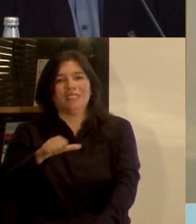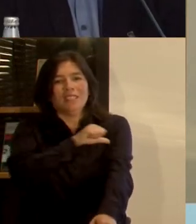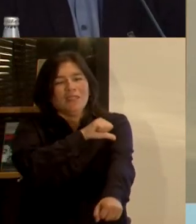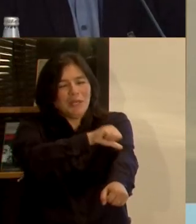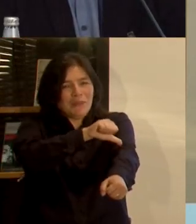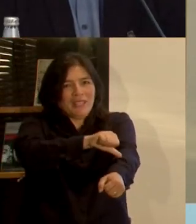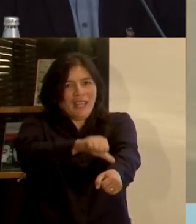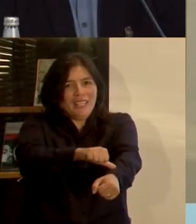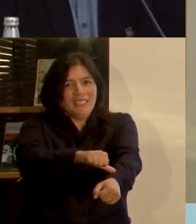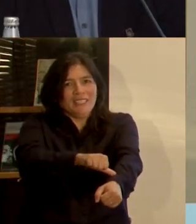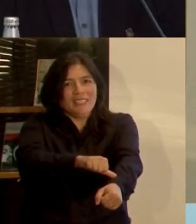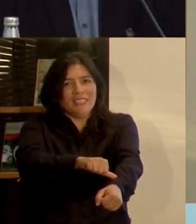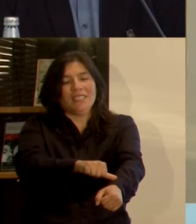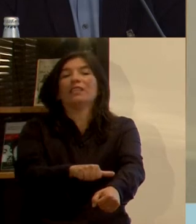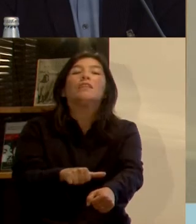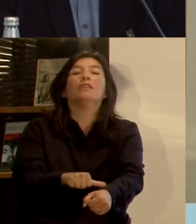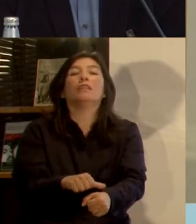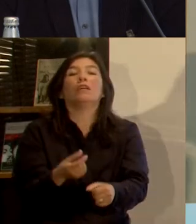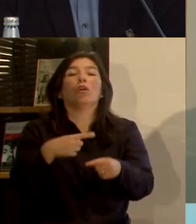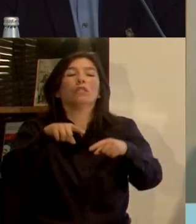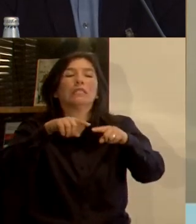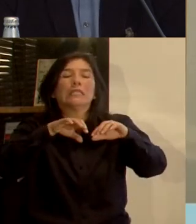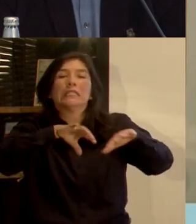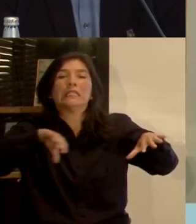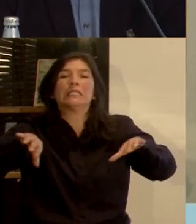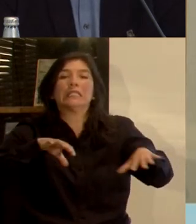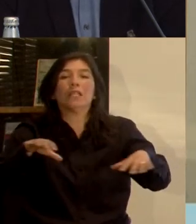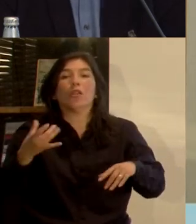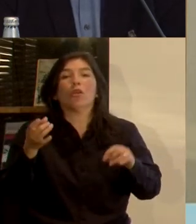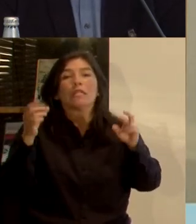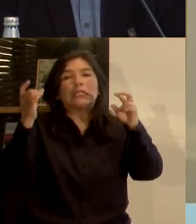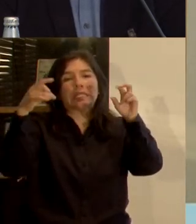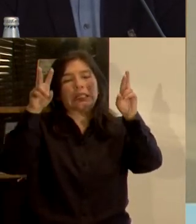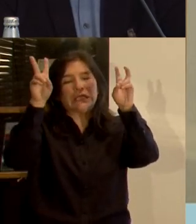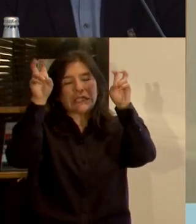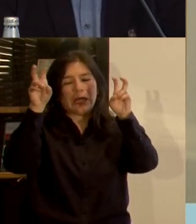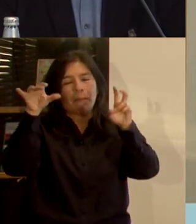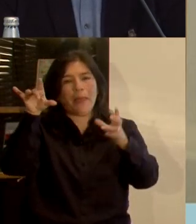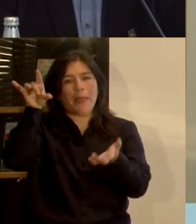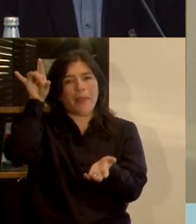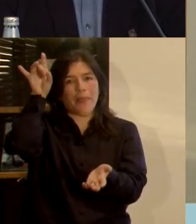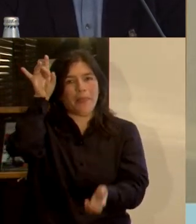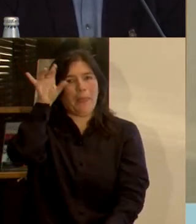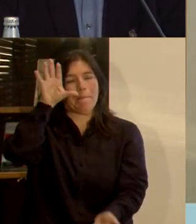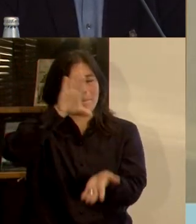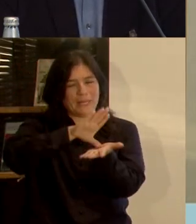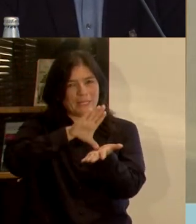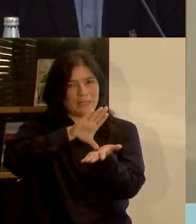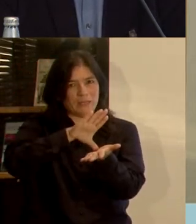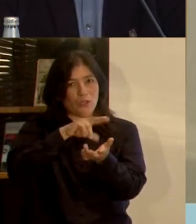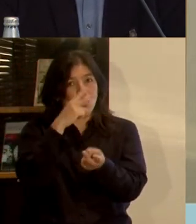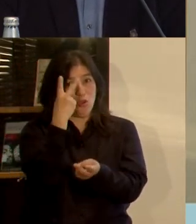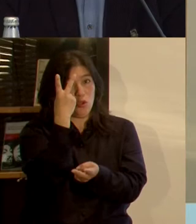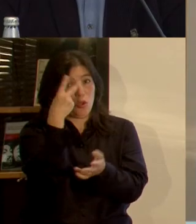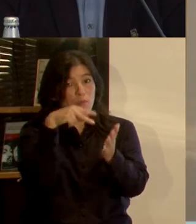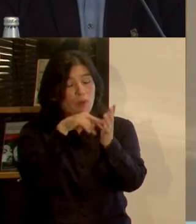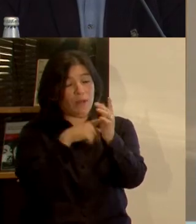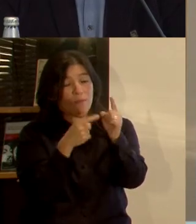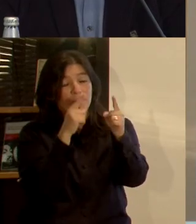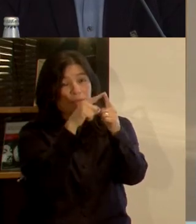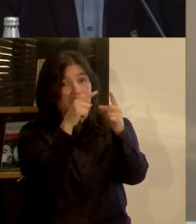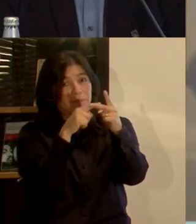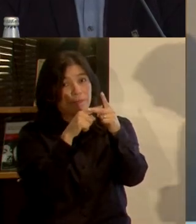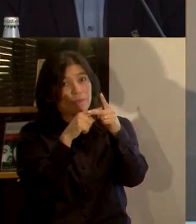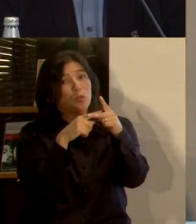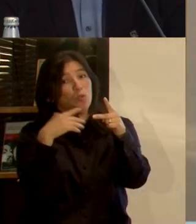centralizado, descentralizado en términos de país y centralizado también a nivel regional dos problemas, digamos, no